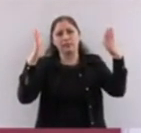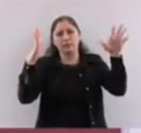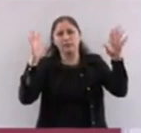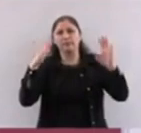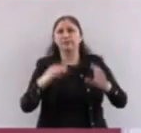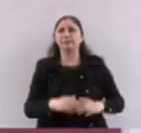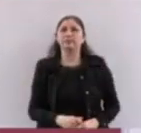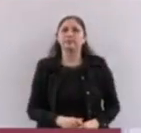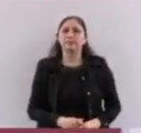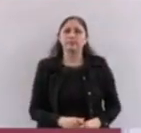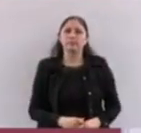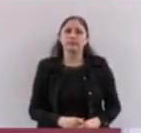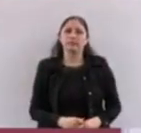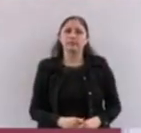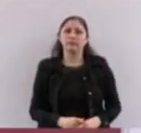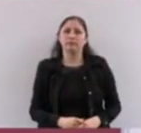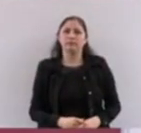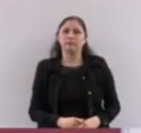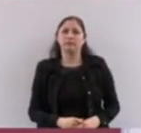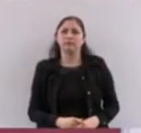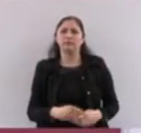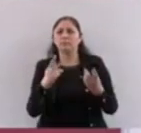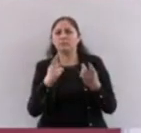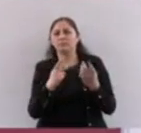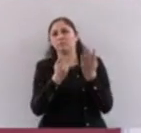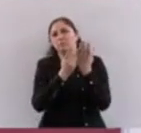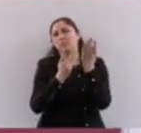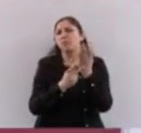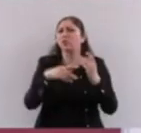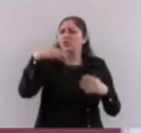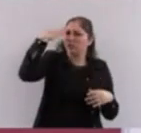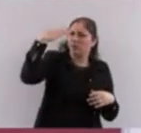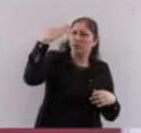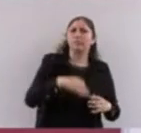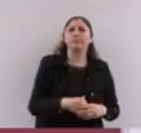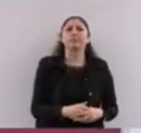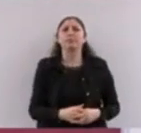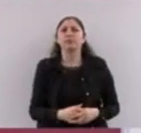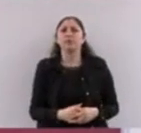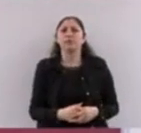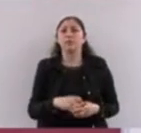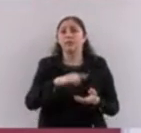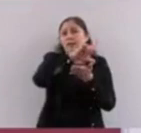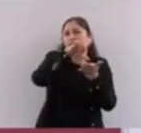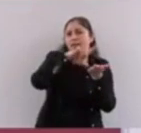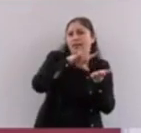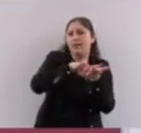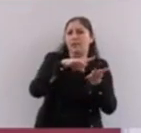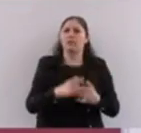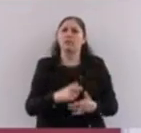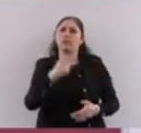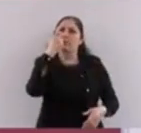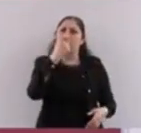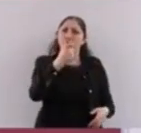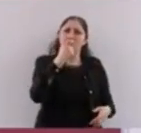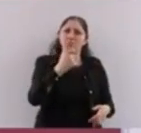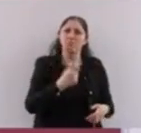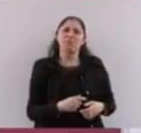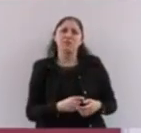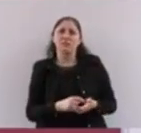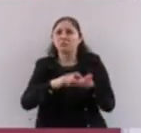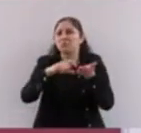Y a propósito de que están estos tiempos, aunque la ley nos permite pagar en mayo,